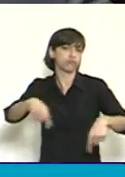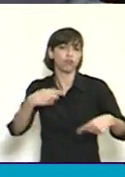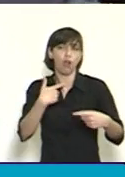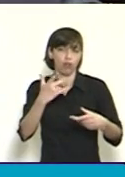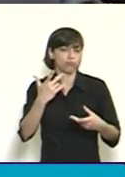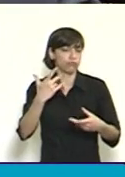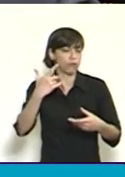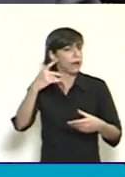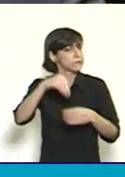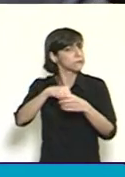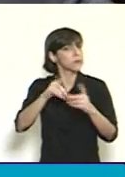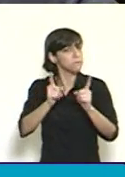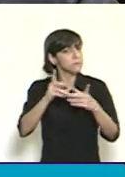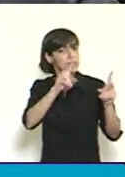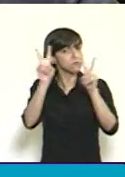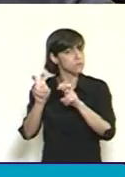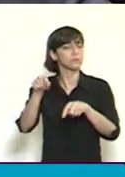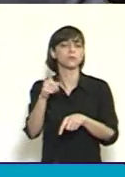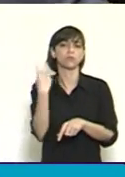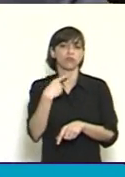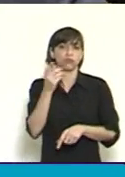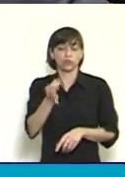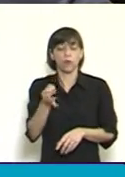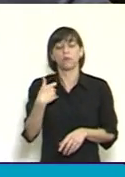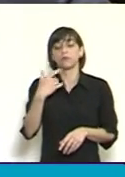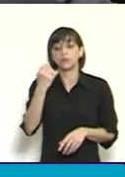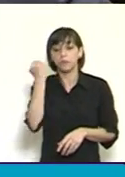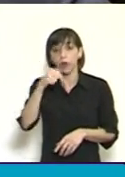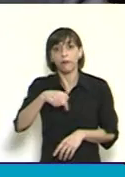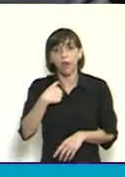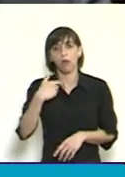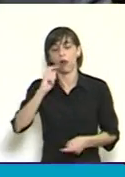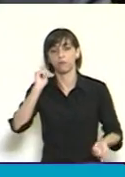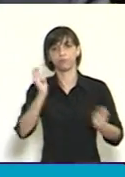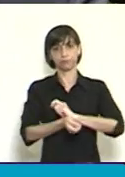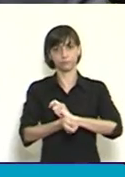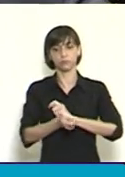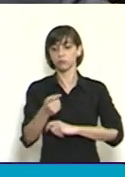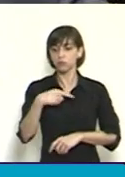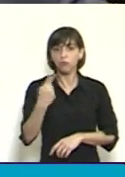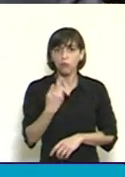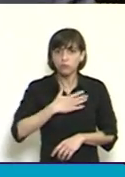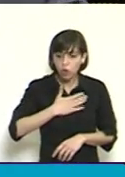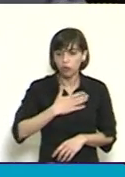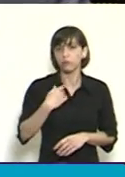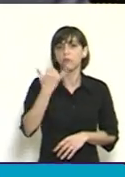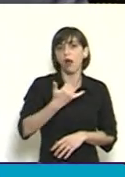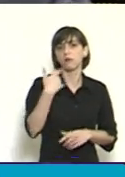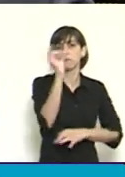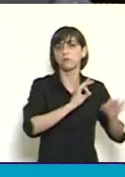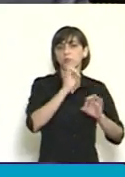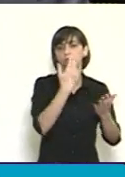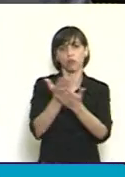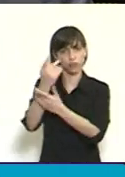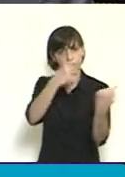estatal. Estamos, en general, muy satisfechos, aunque obviamente los proyectos se han consensuado tomando parte de